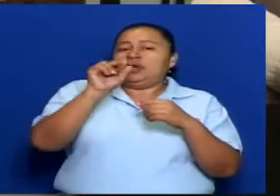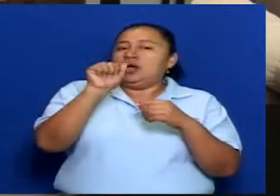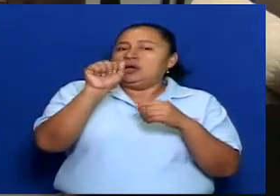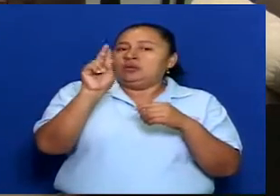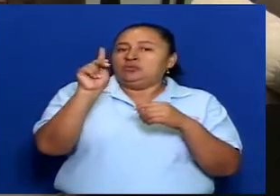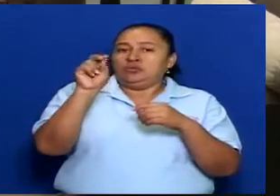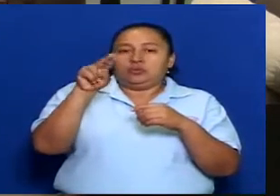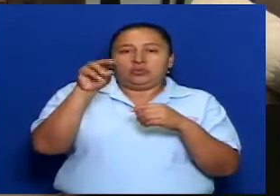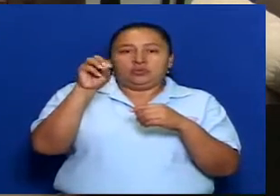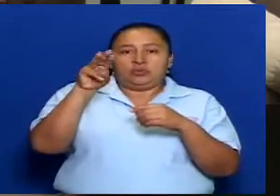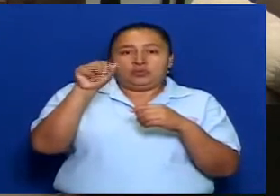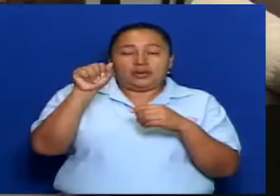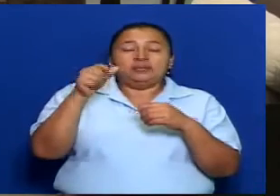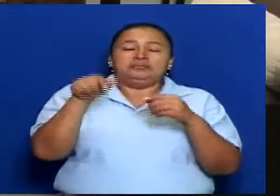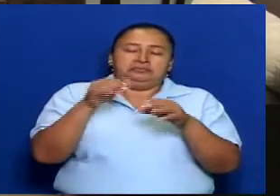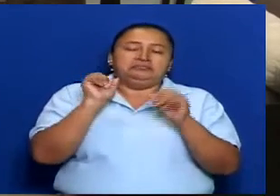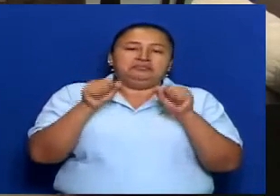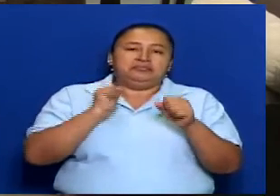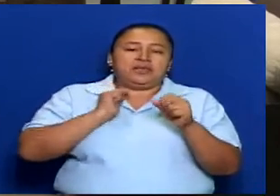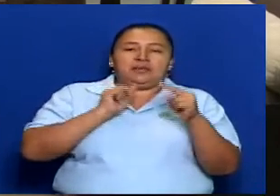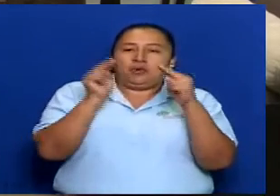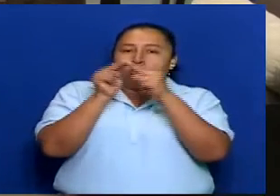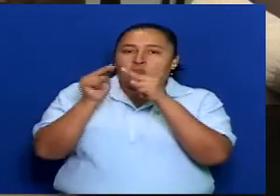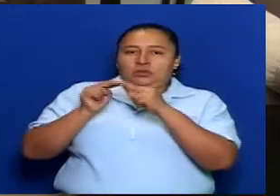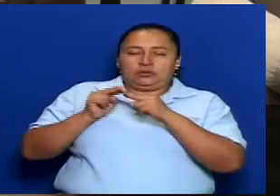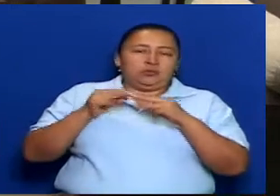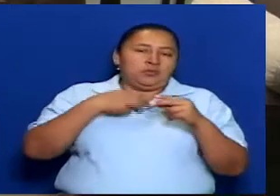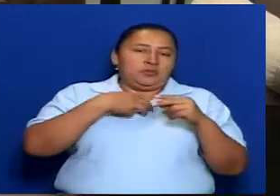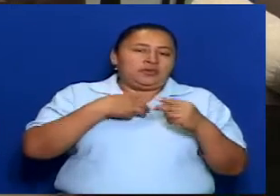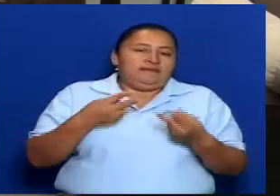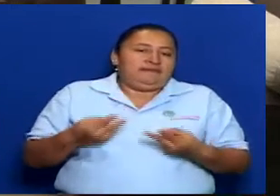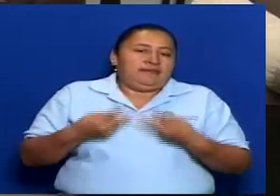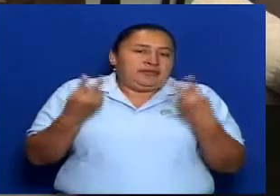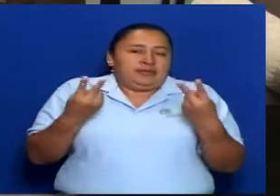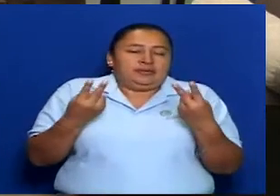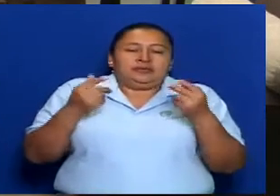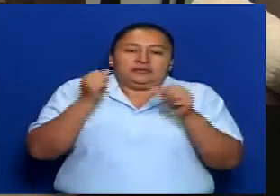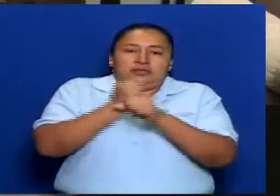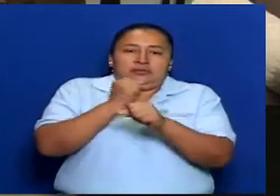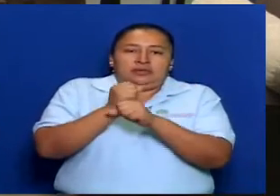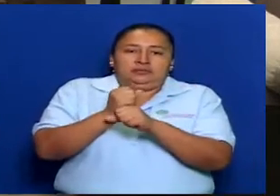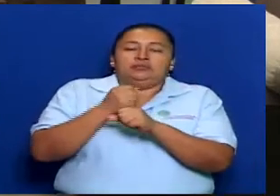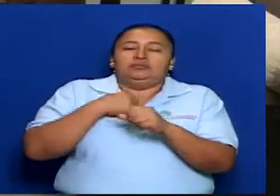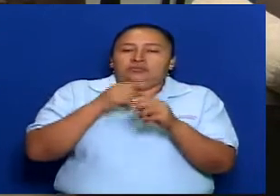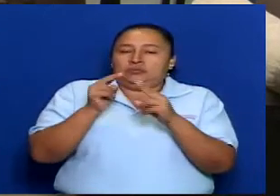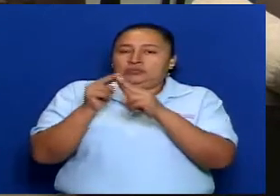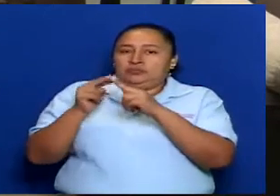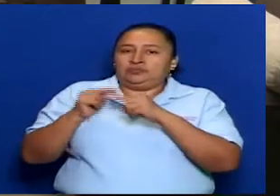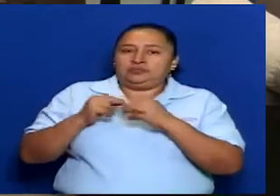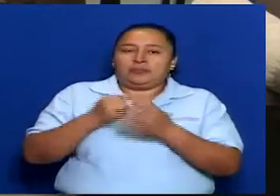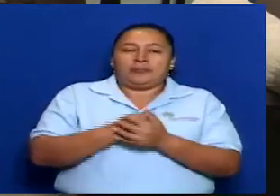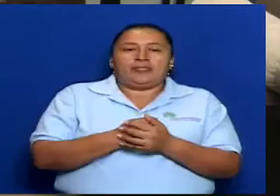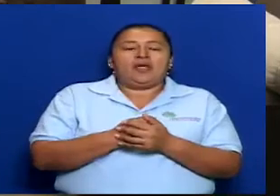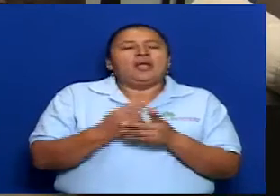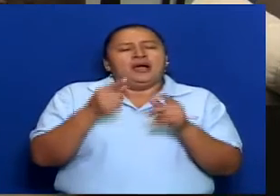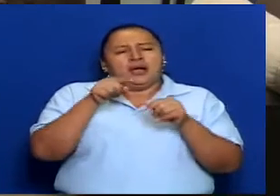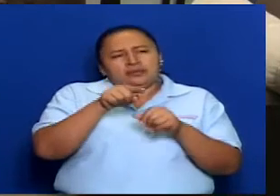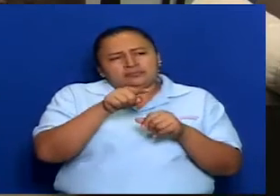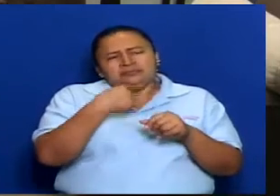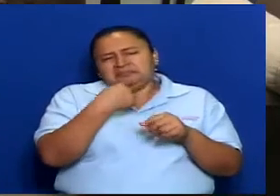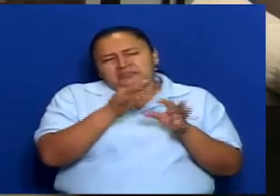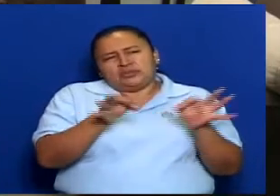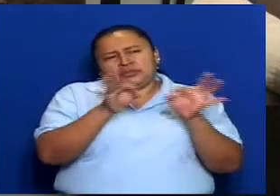y mantener entonces la vinculación con lo que son los regímenes autonómicos. que la población quede un poco más